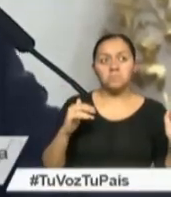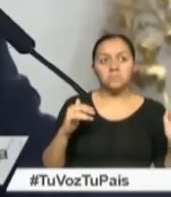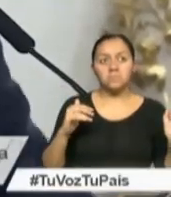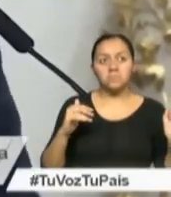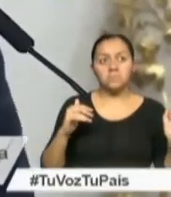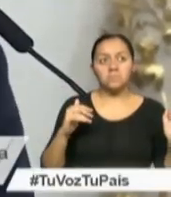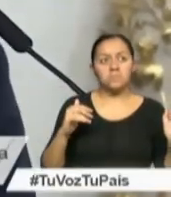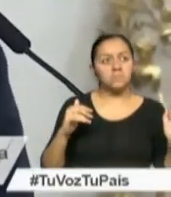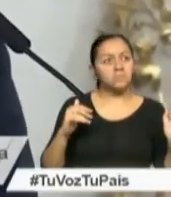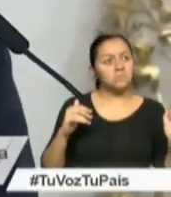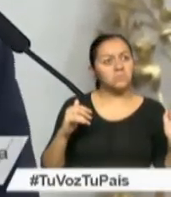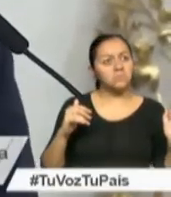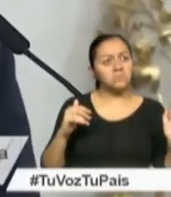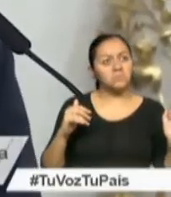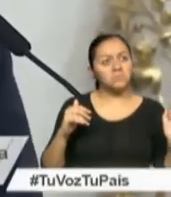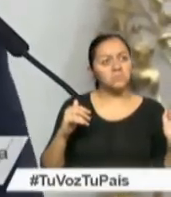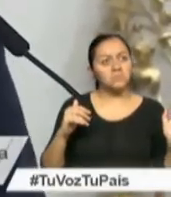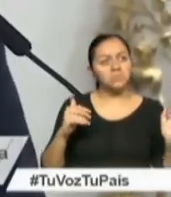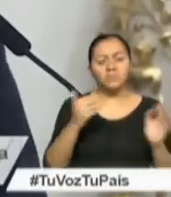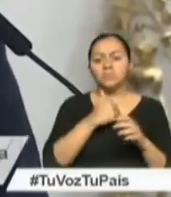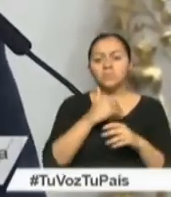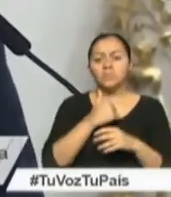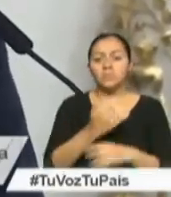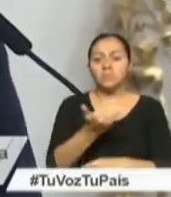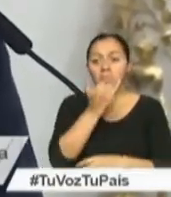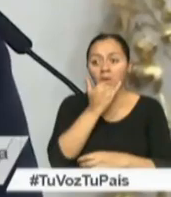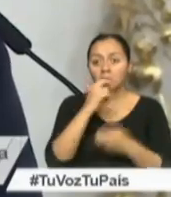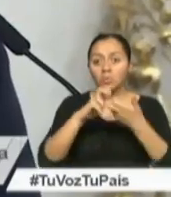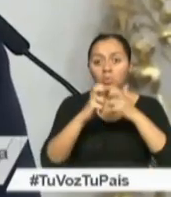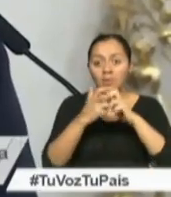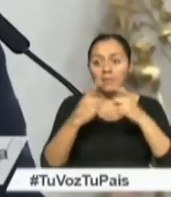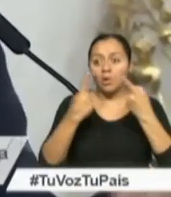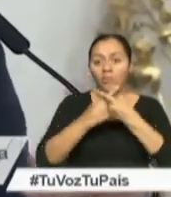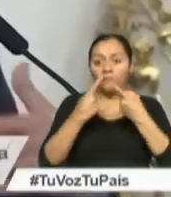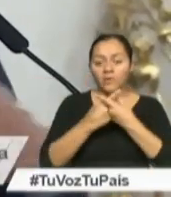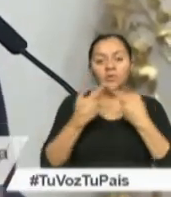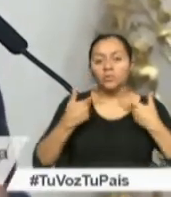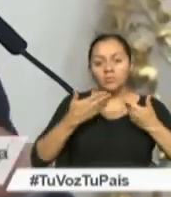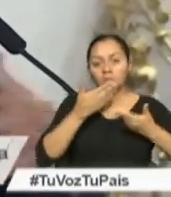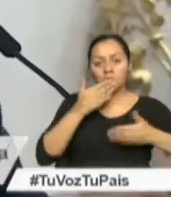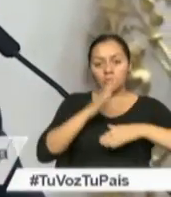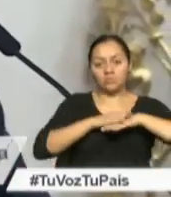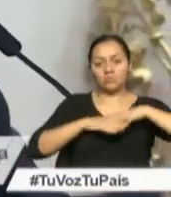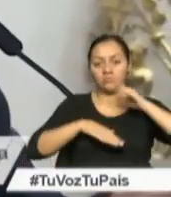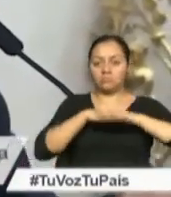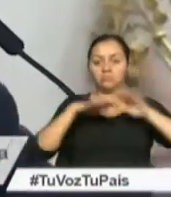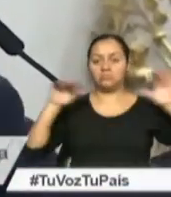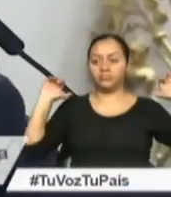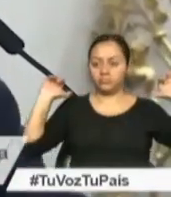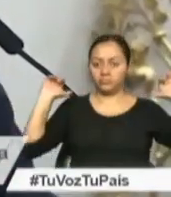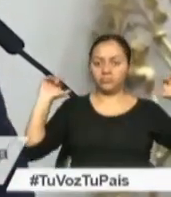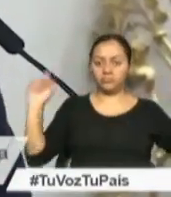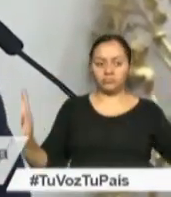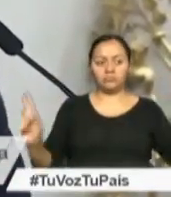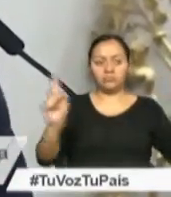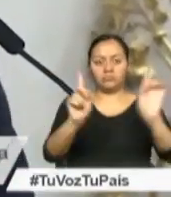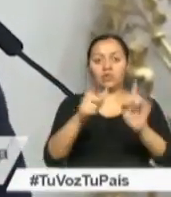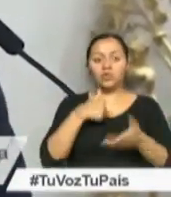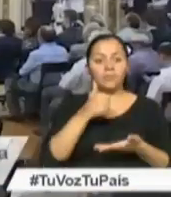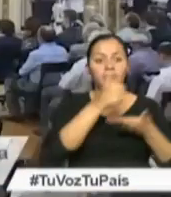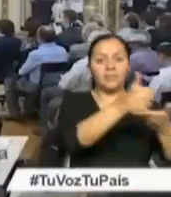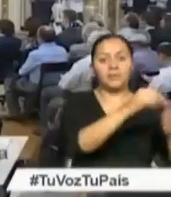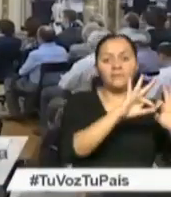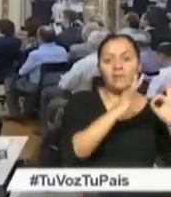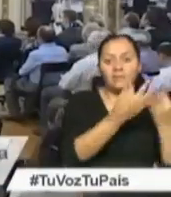estar alejado De cualquier mala interpretación A que yo utilice En un cargo En beneficio De